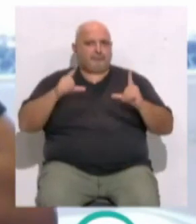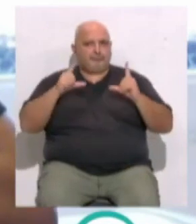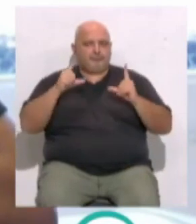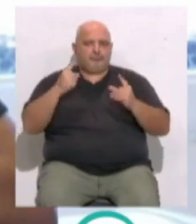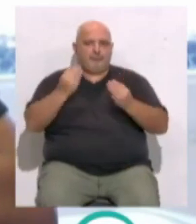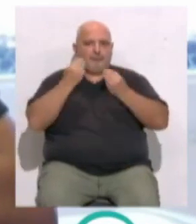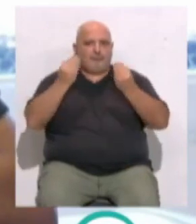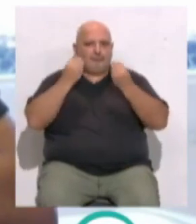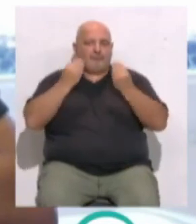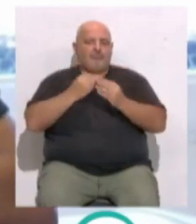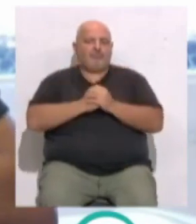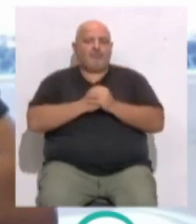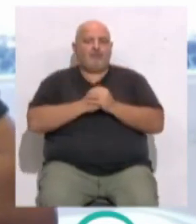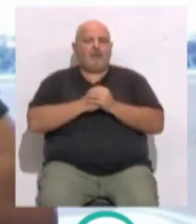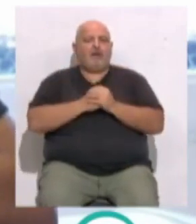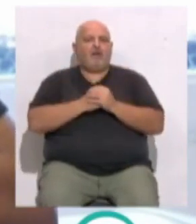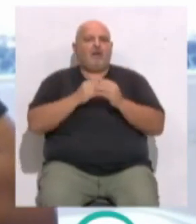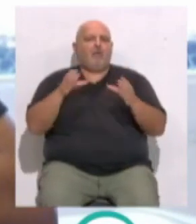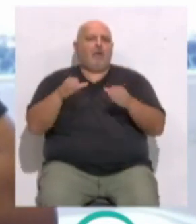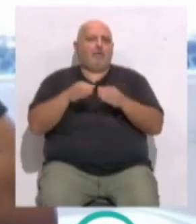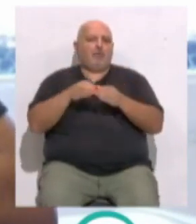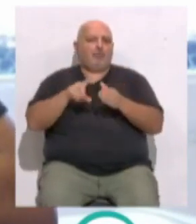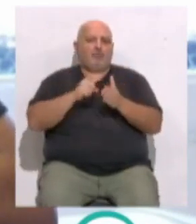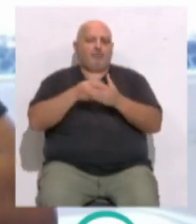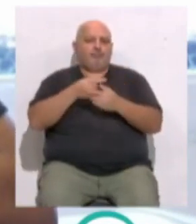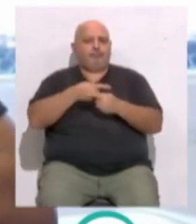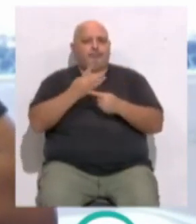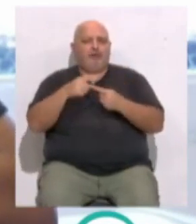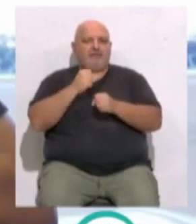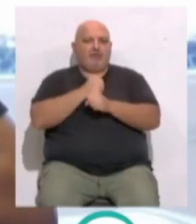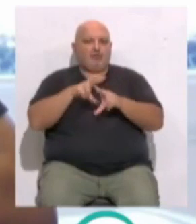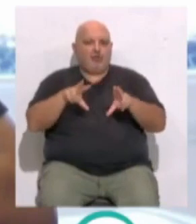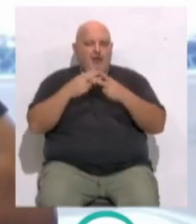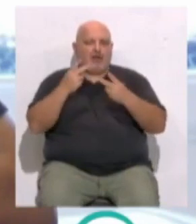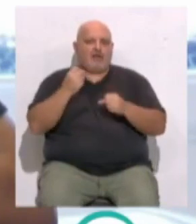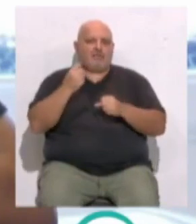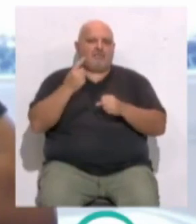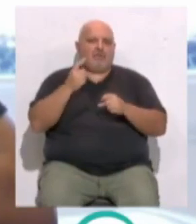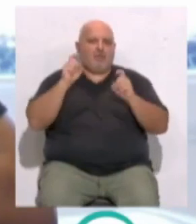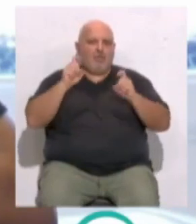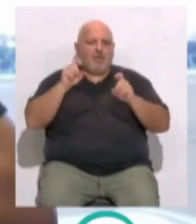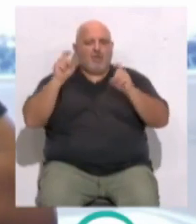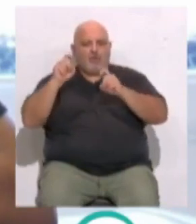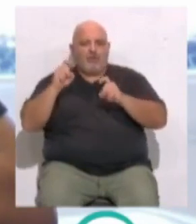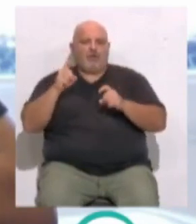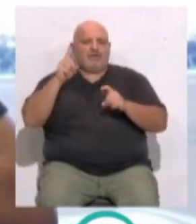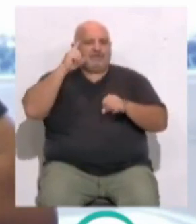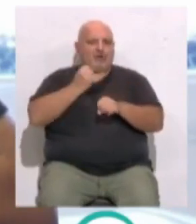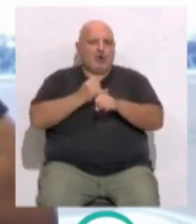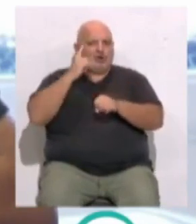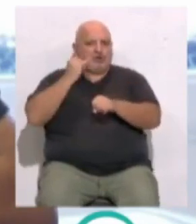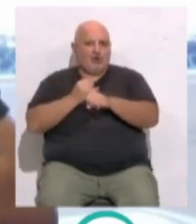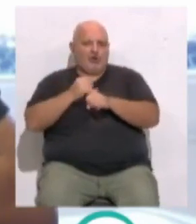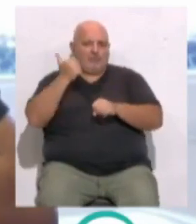educativo y lo hacemos con un equipo multidisciplinar, trabajadores sociales, trabajadoras sociales, educadores y educadoras y psicólogos y